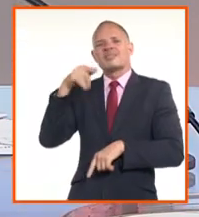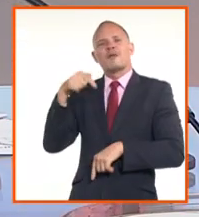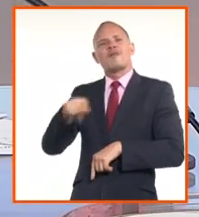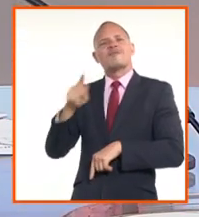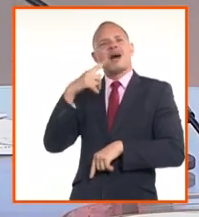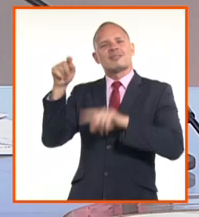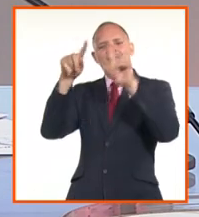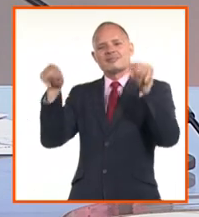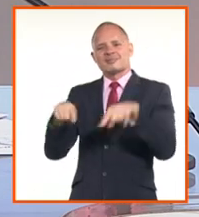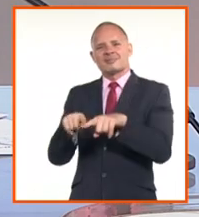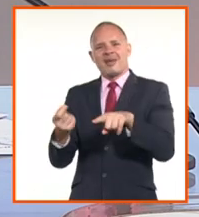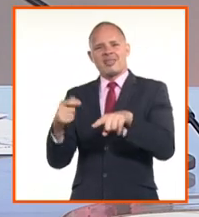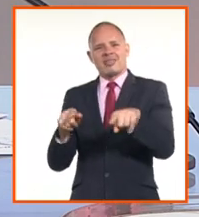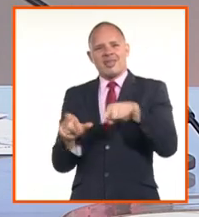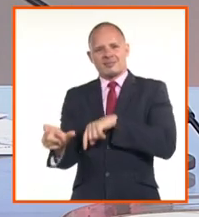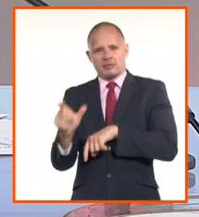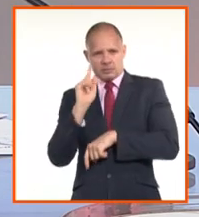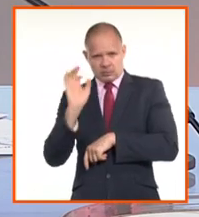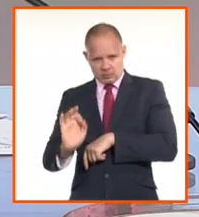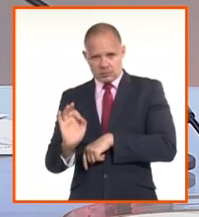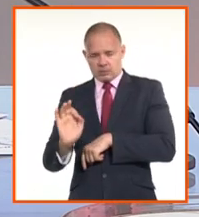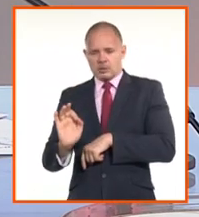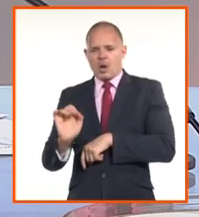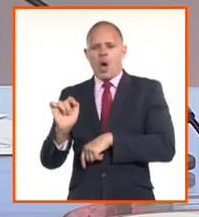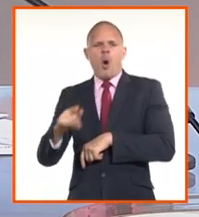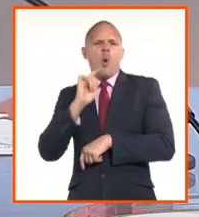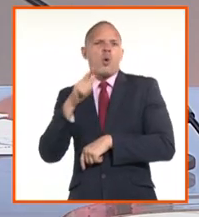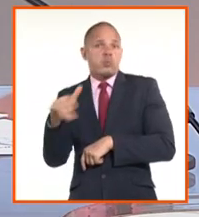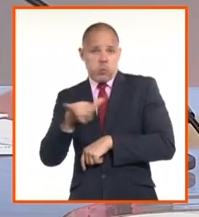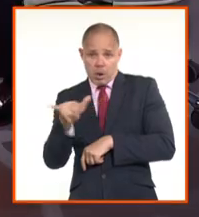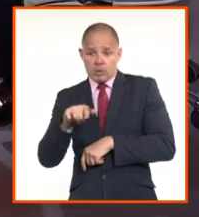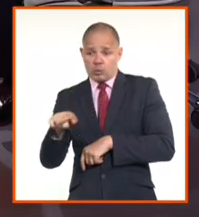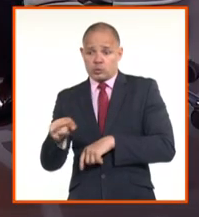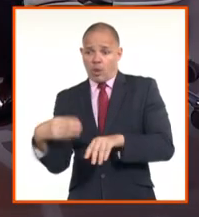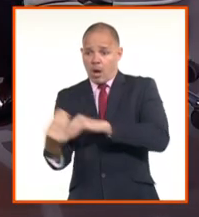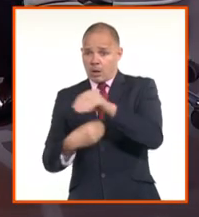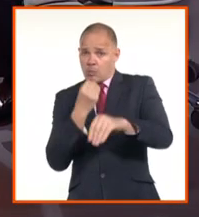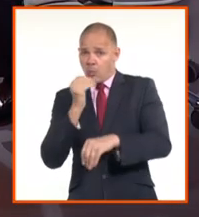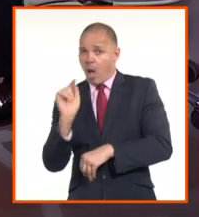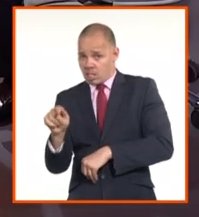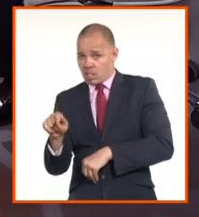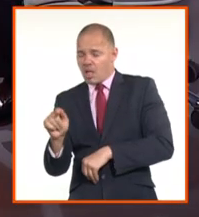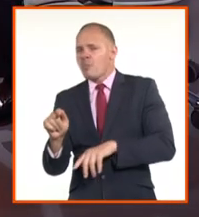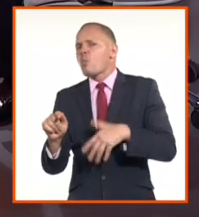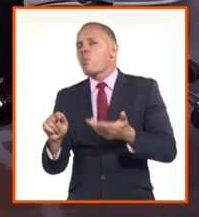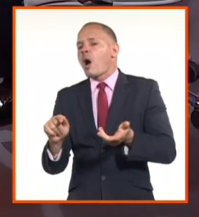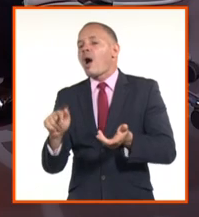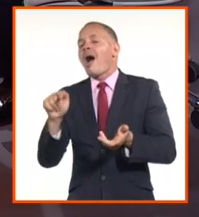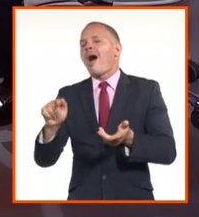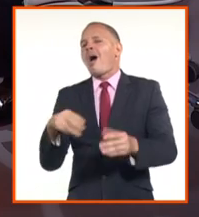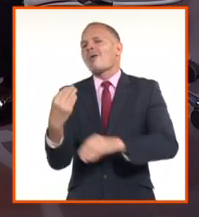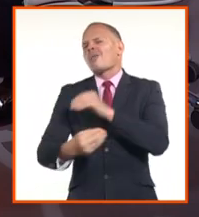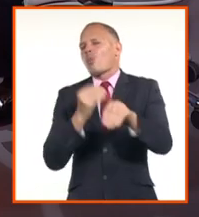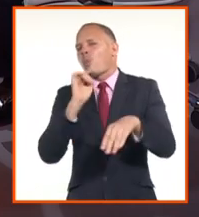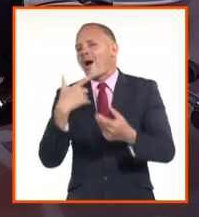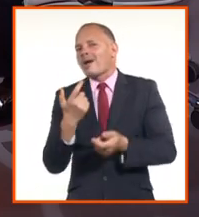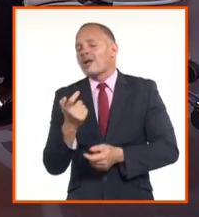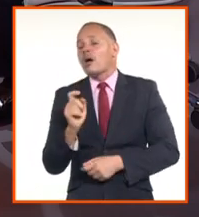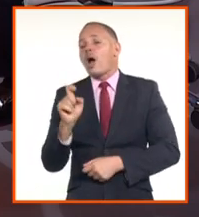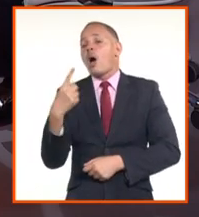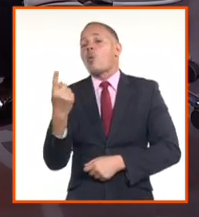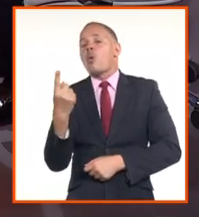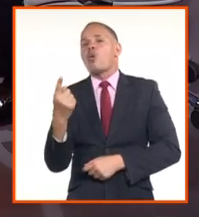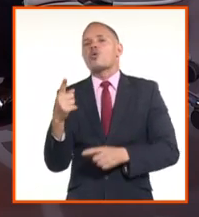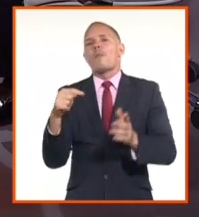cambio por 24. Entonces, por tanto, hago la alerta y reitero. ¿Y va a ser posible en este mercado también hacerlo? Va a ser posible